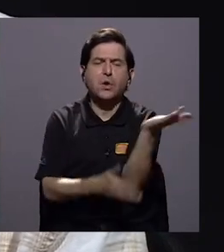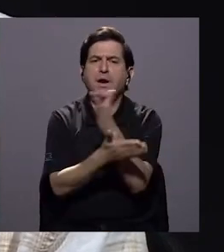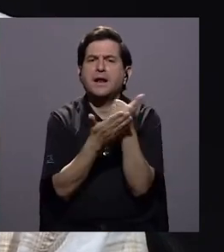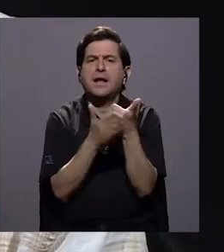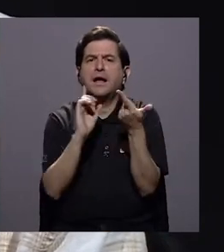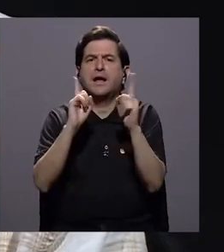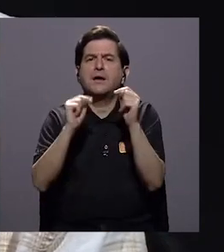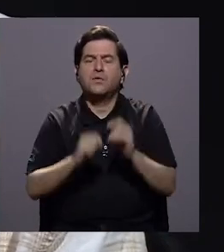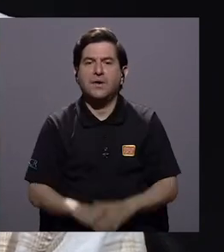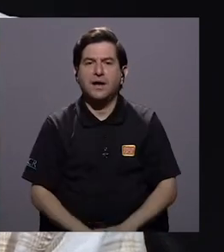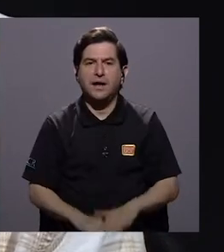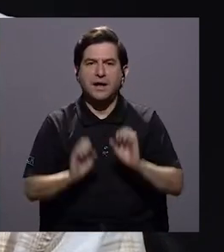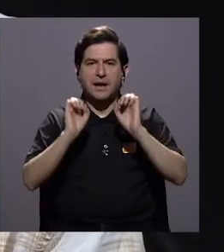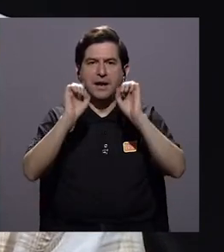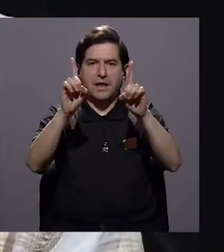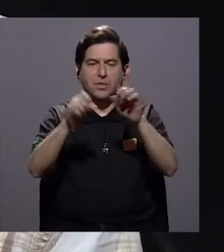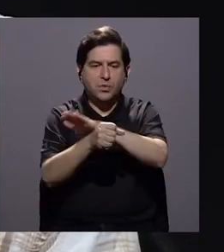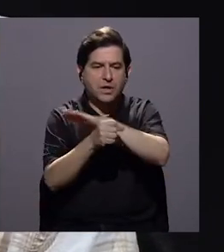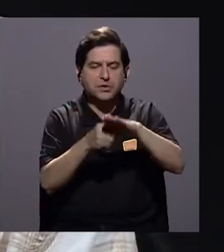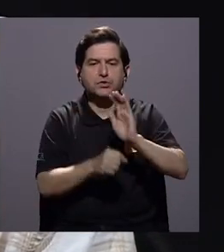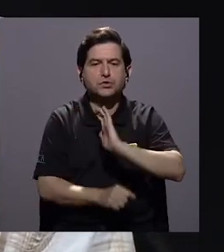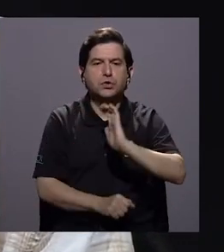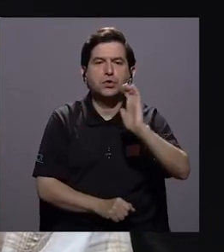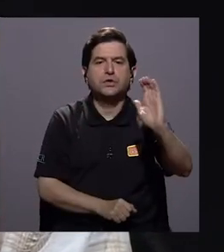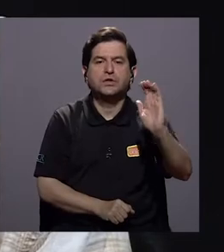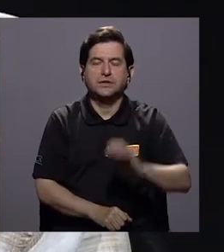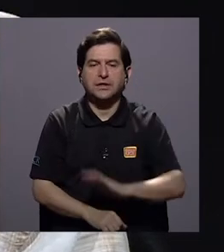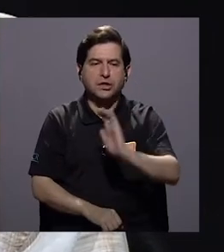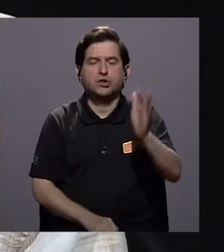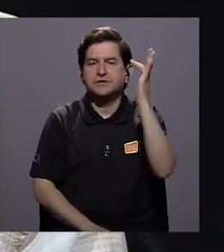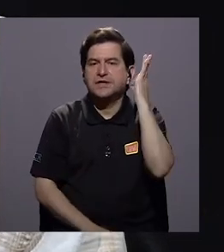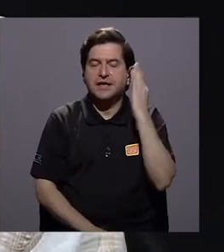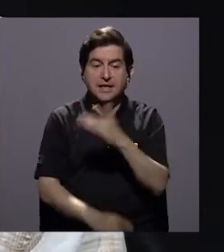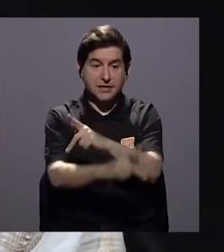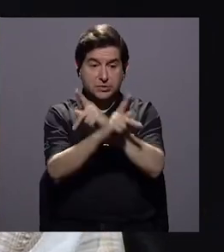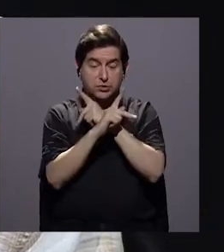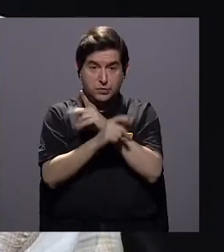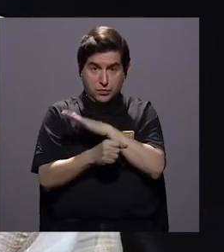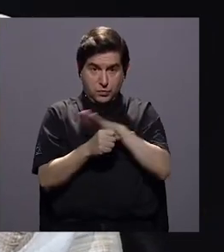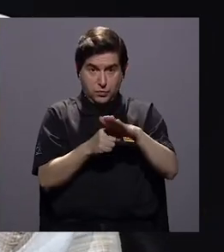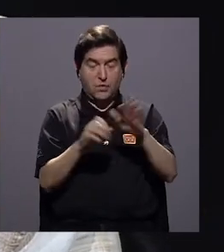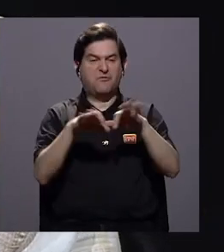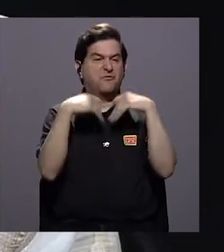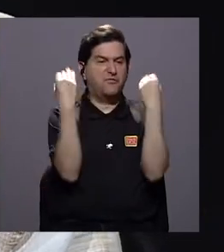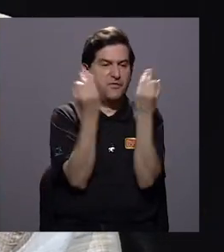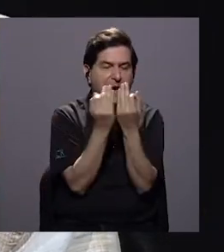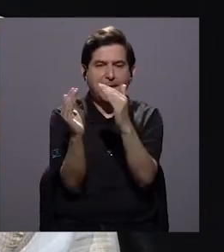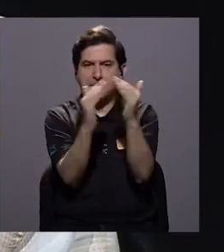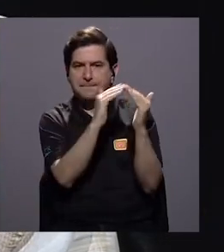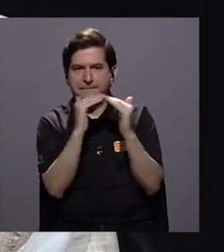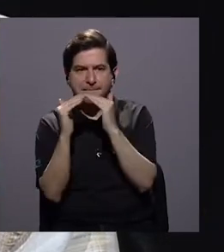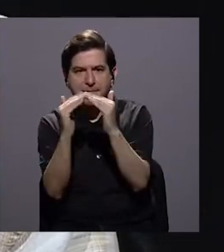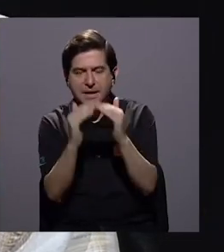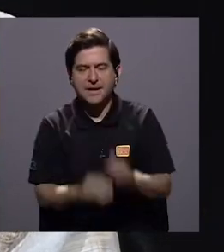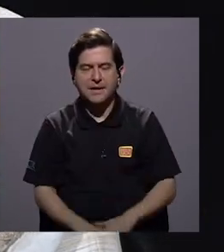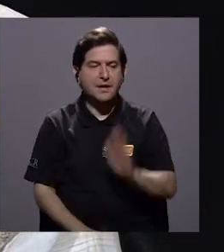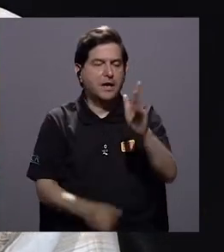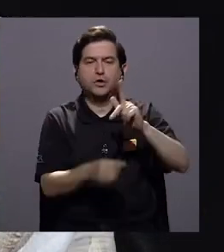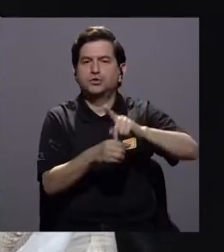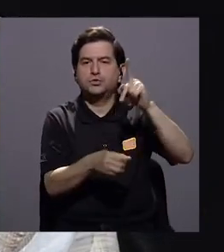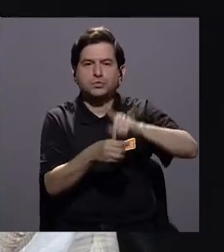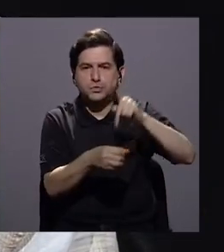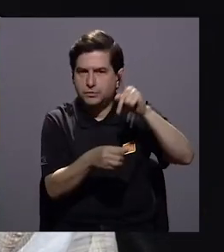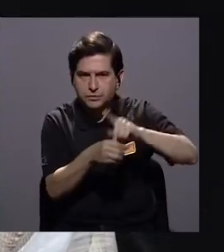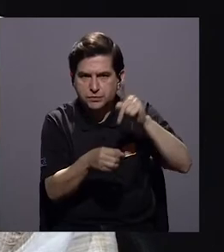pata? Y es la educación integral del niño y la niña, es la protección integral, es la familia, es la comunidad, es su